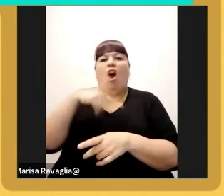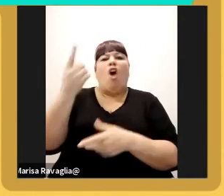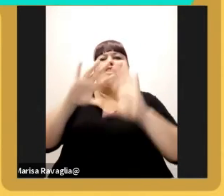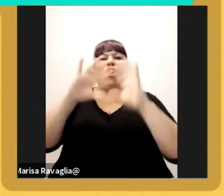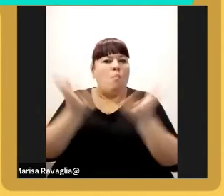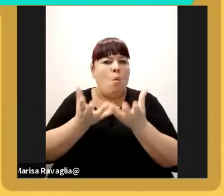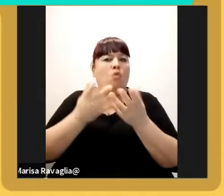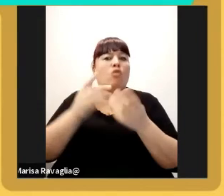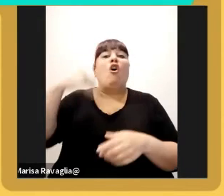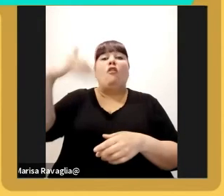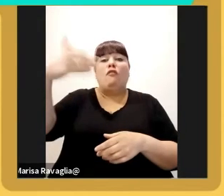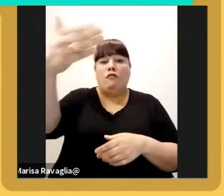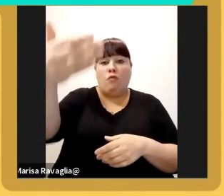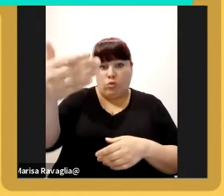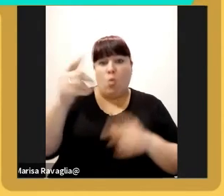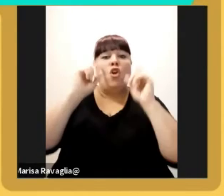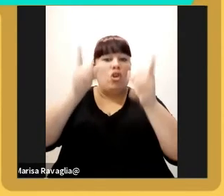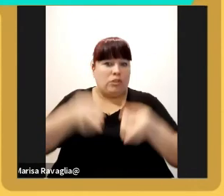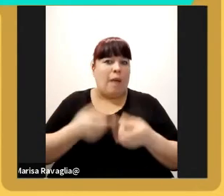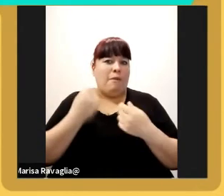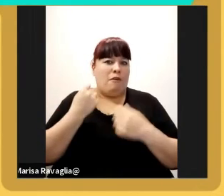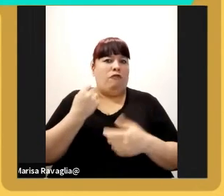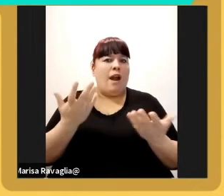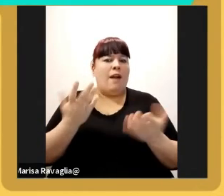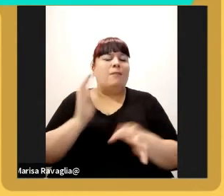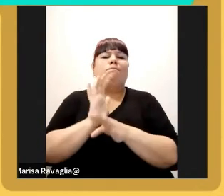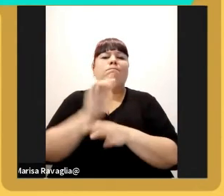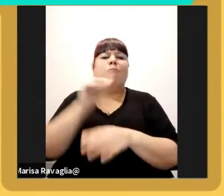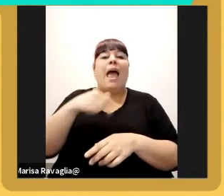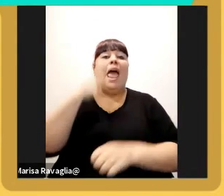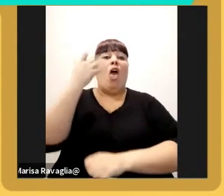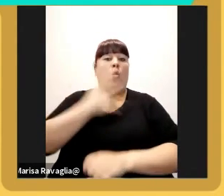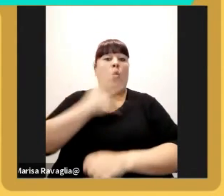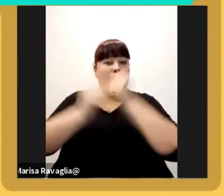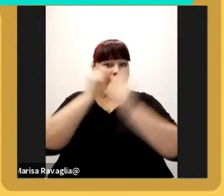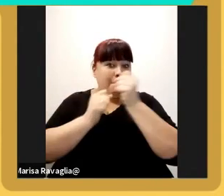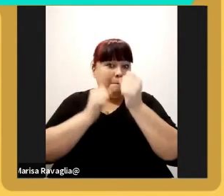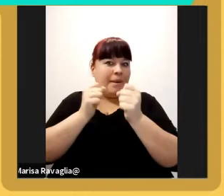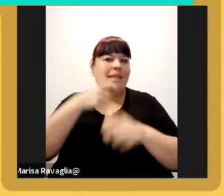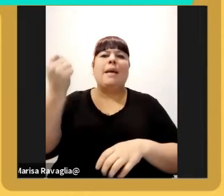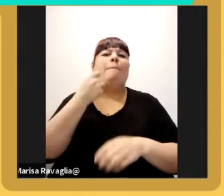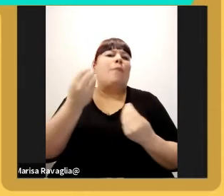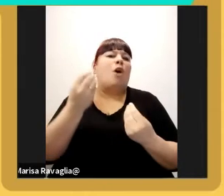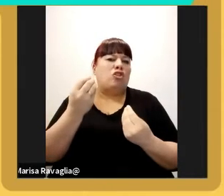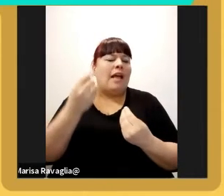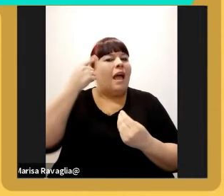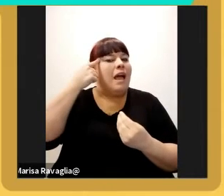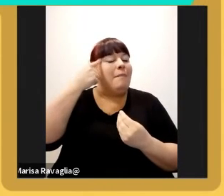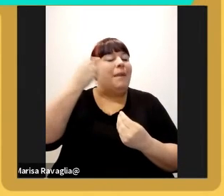que viene va a ser también muy fuerte o sea acá para ser empresario lo importante Eduardo es mirar el futuro